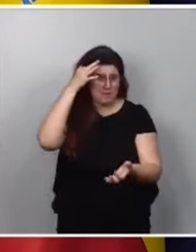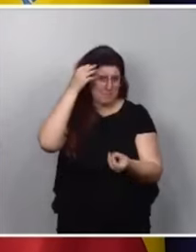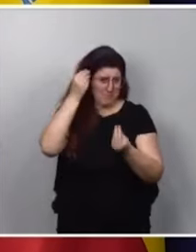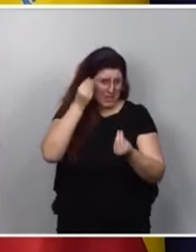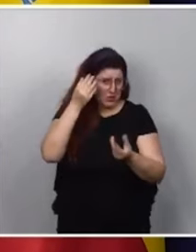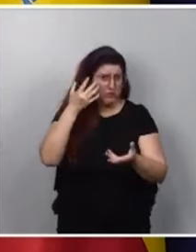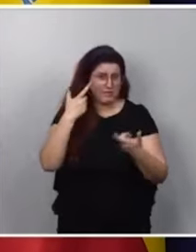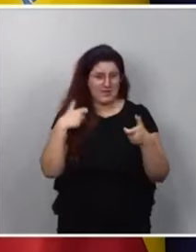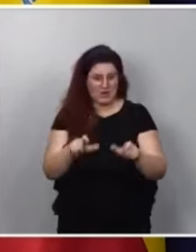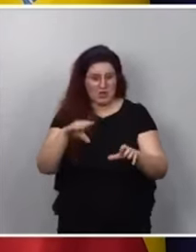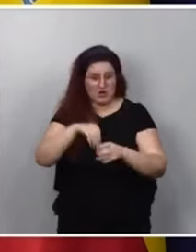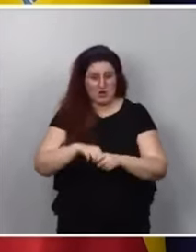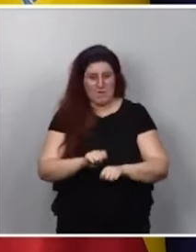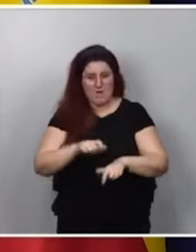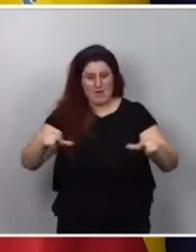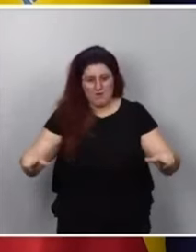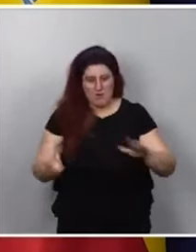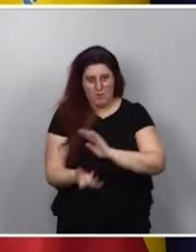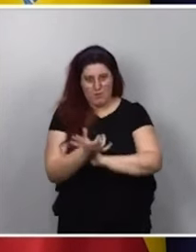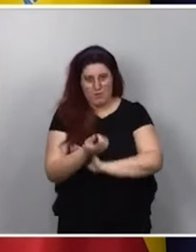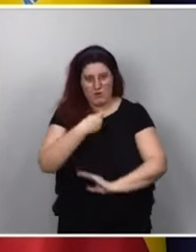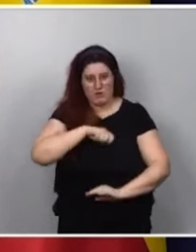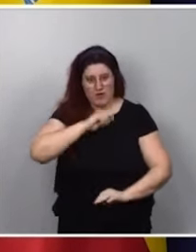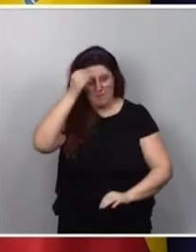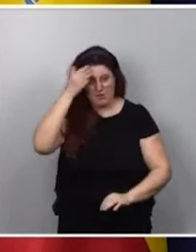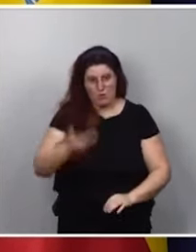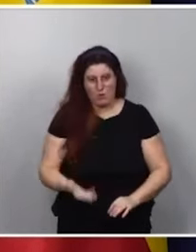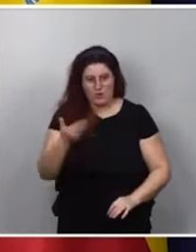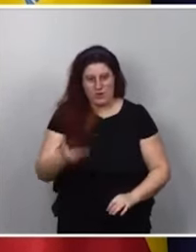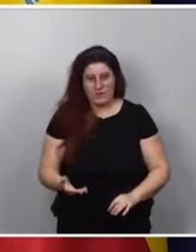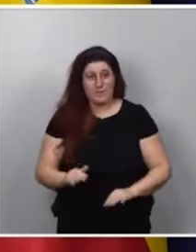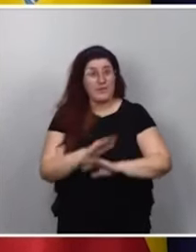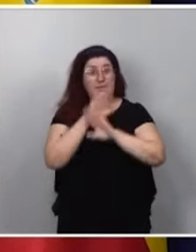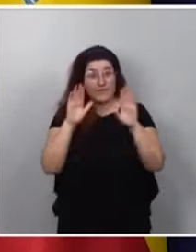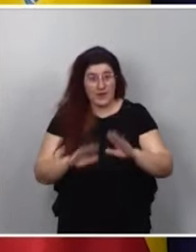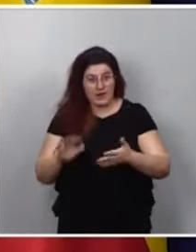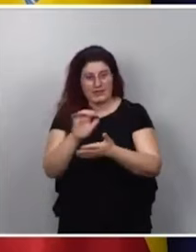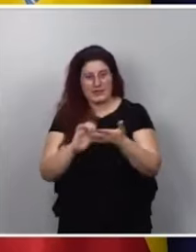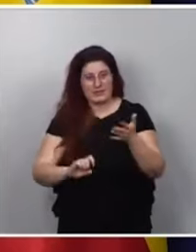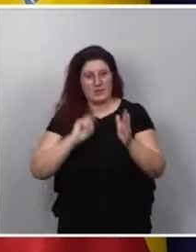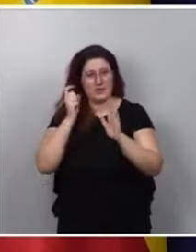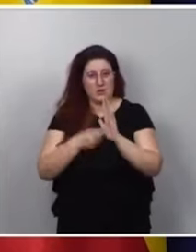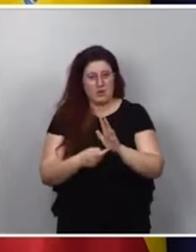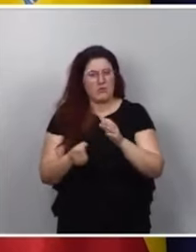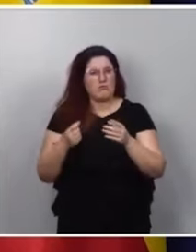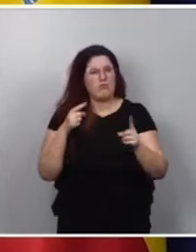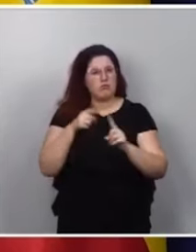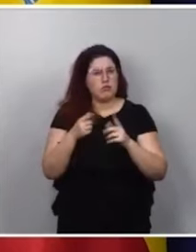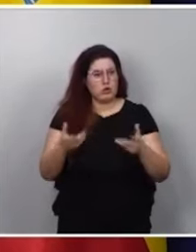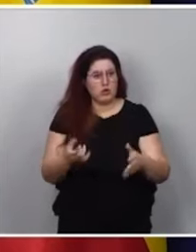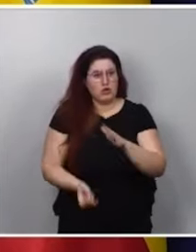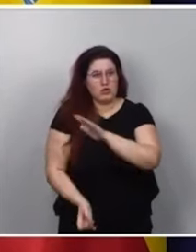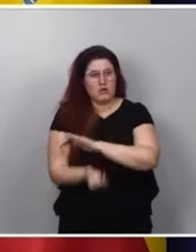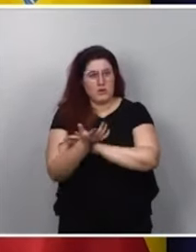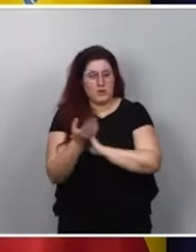plataformas generan en España, también es muy relevante. Finalmente, el texto legislativo lo que hace también es crear un Consejo